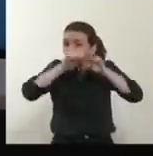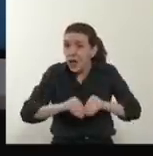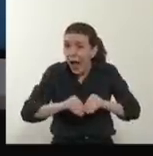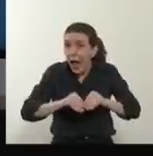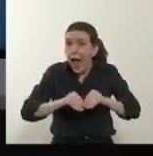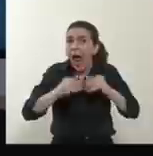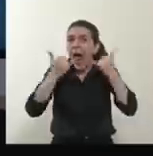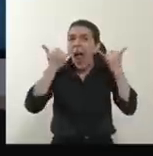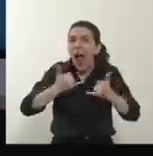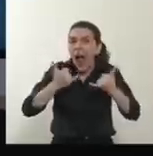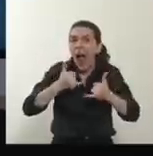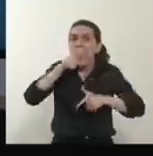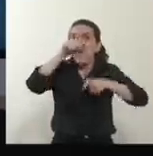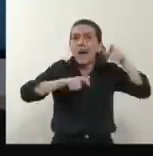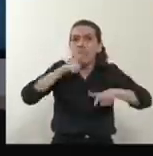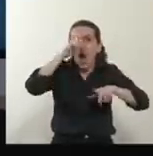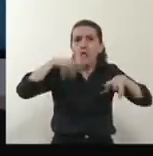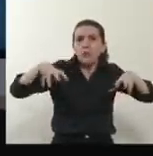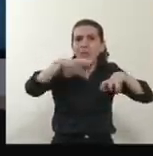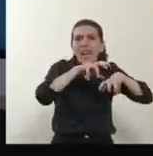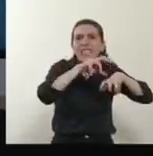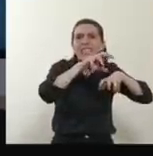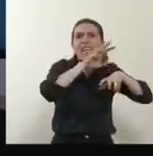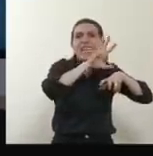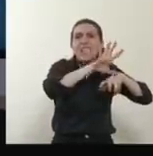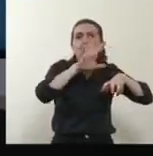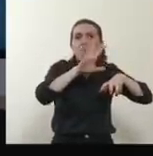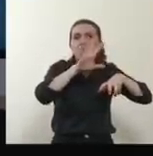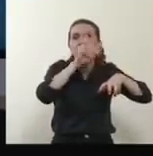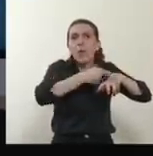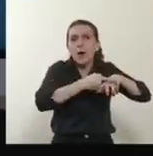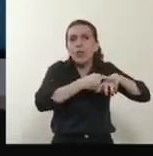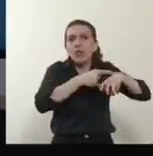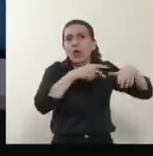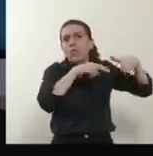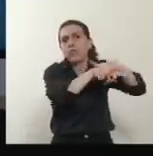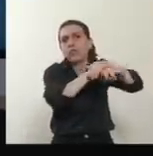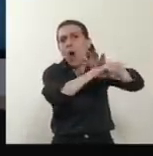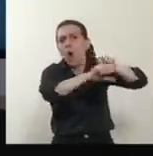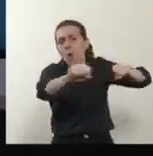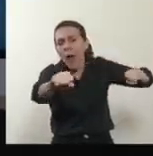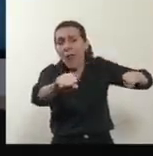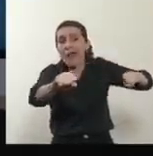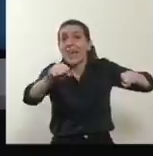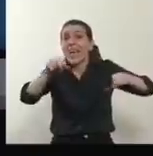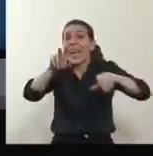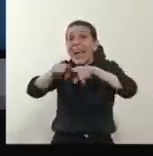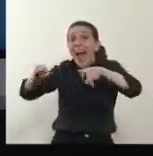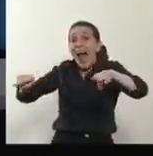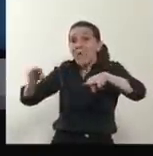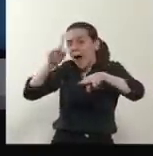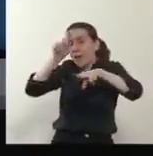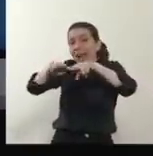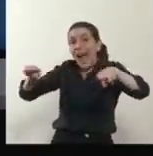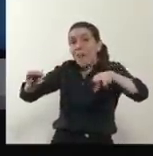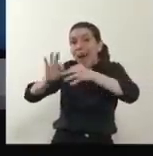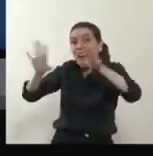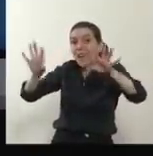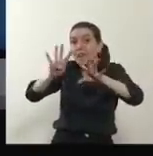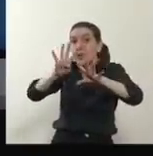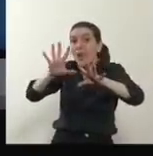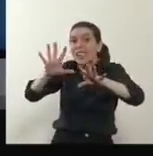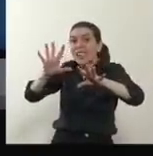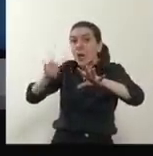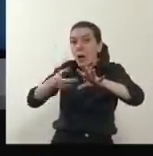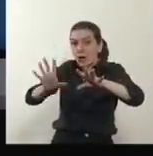% de camas ocupadas y 44% de camas disponibles. Si uno mira en el